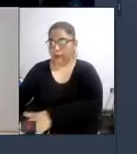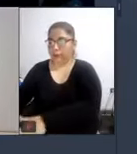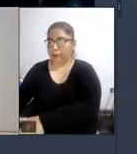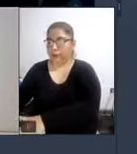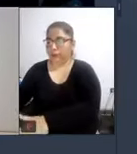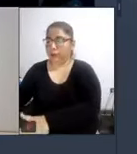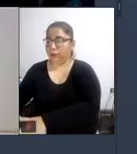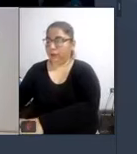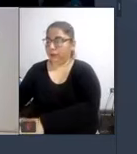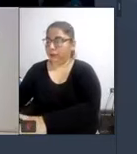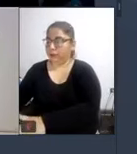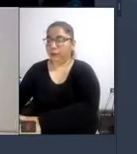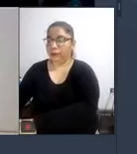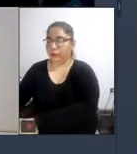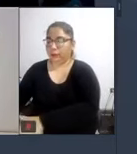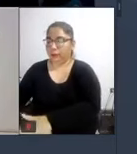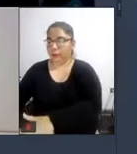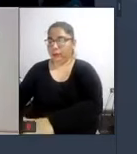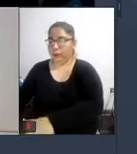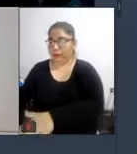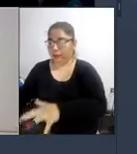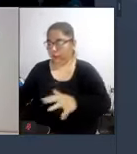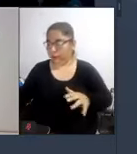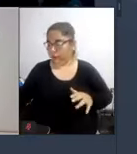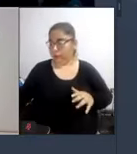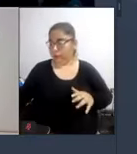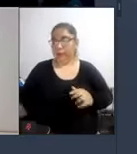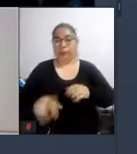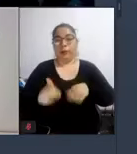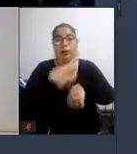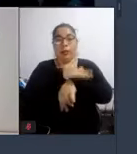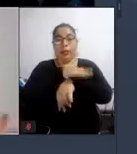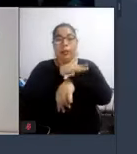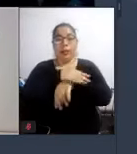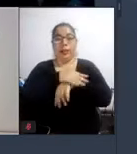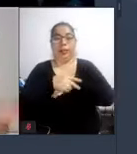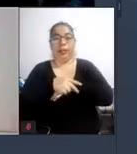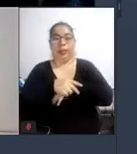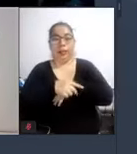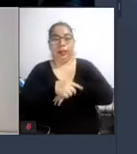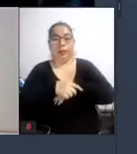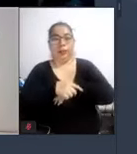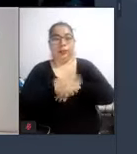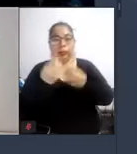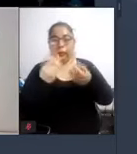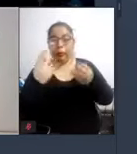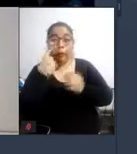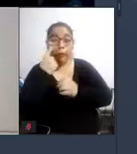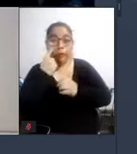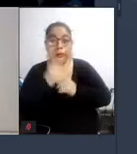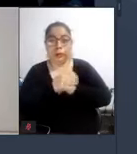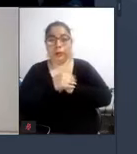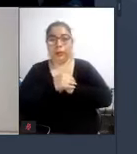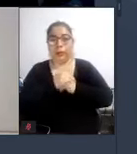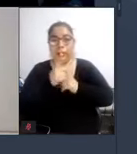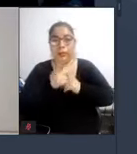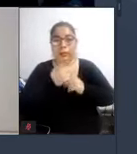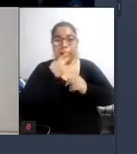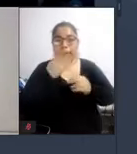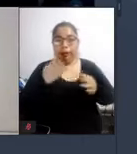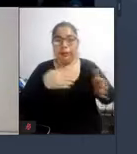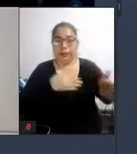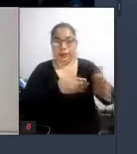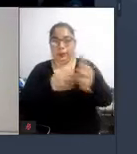Freddy muchísimas gracias sí pues ha sido una tarde con mucho conocimiento el tema de accesibilidad